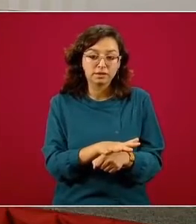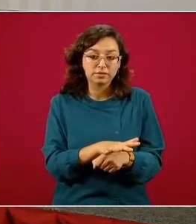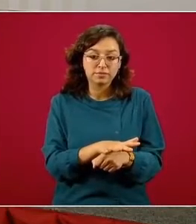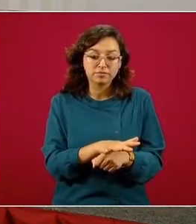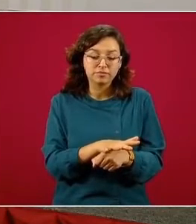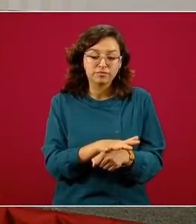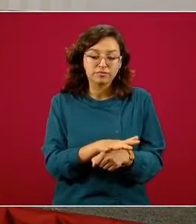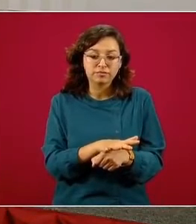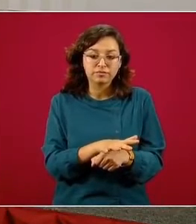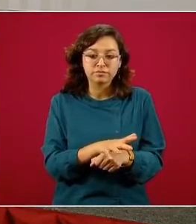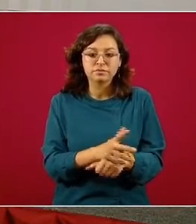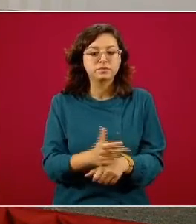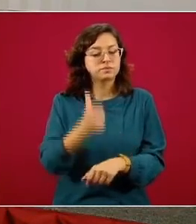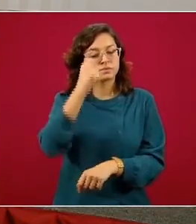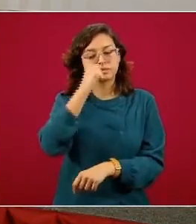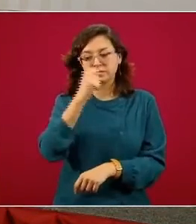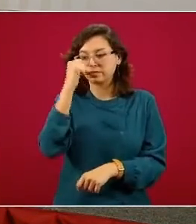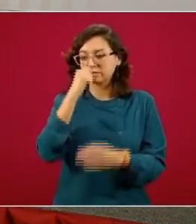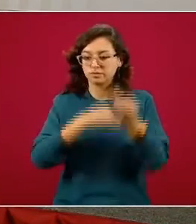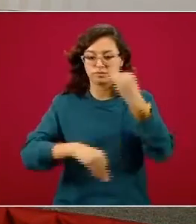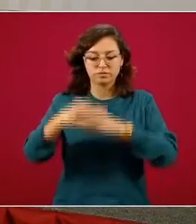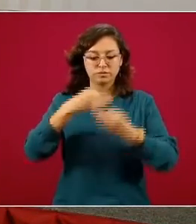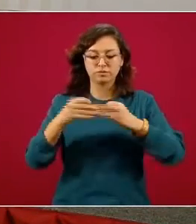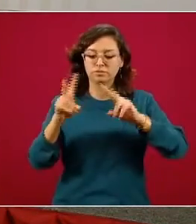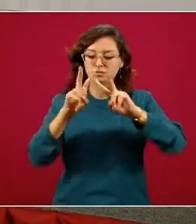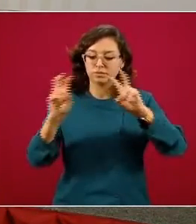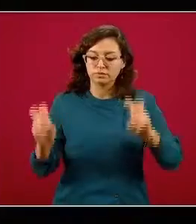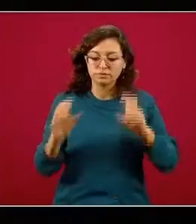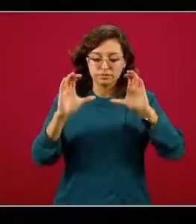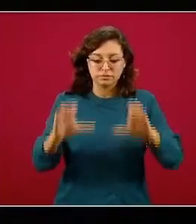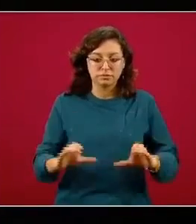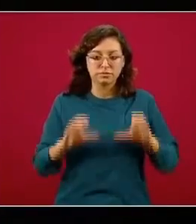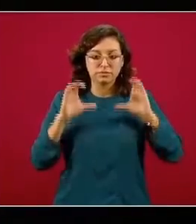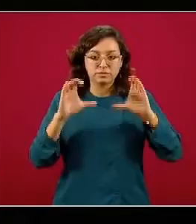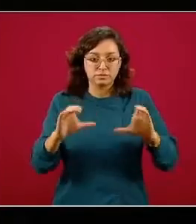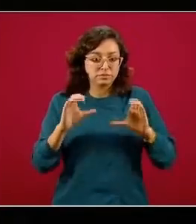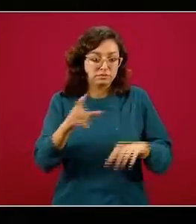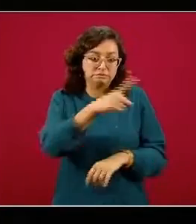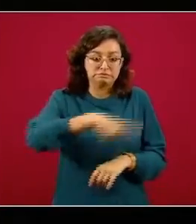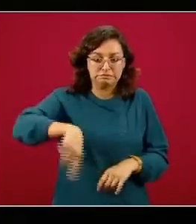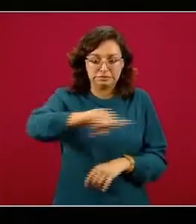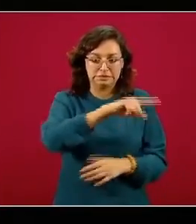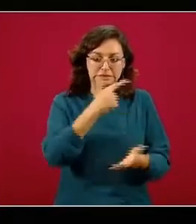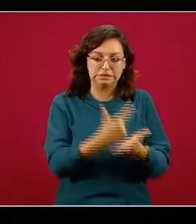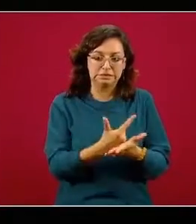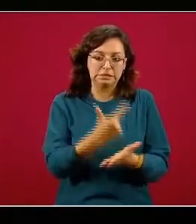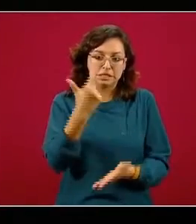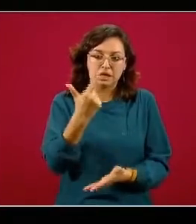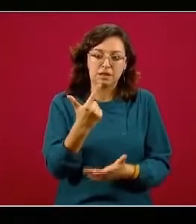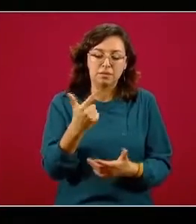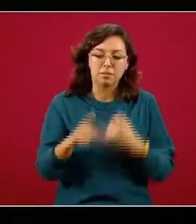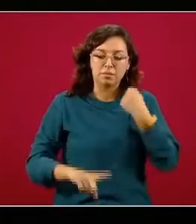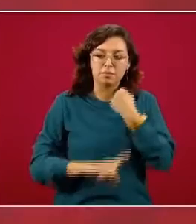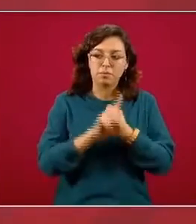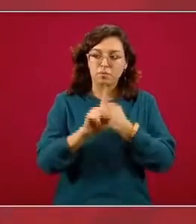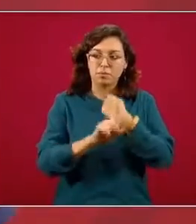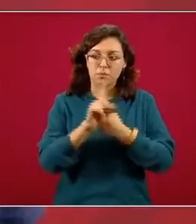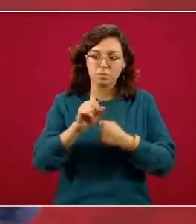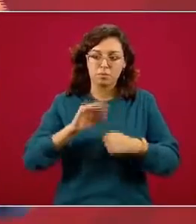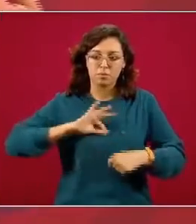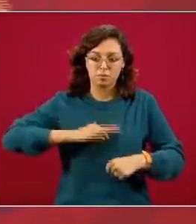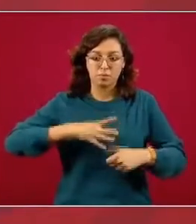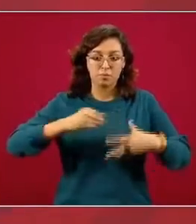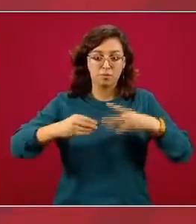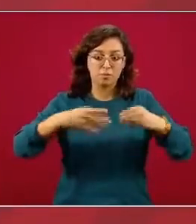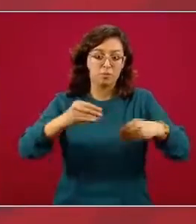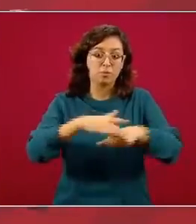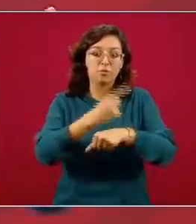prácticas de prevención que corresponden a una población de alto riesgo riesgo en términos epidemiológicos por la naturaleza